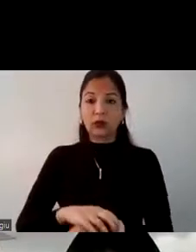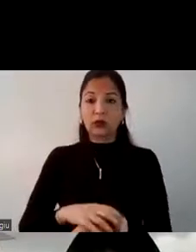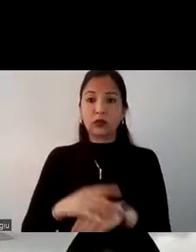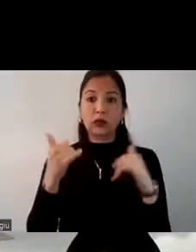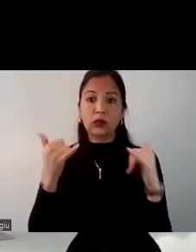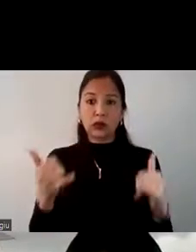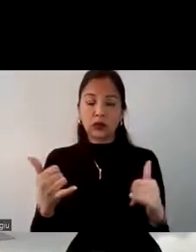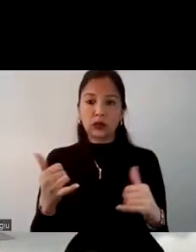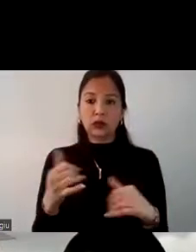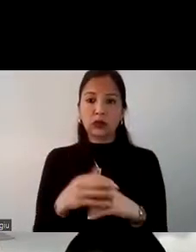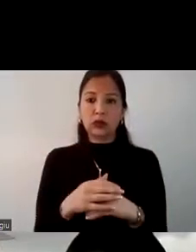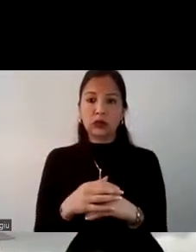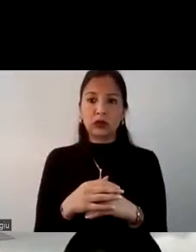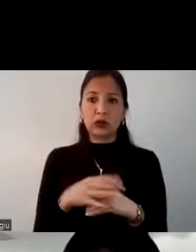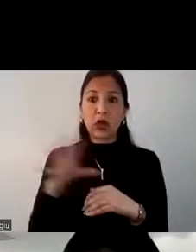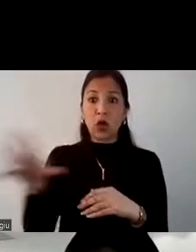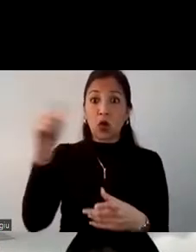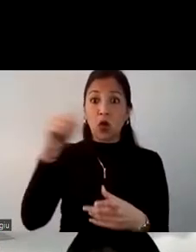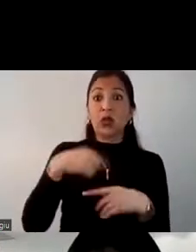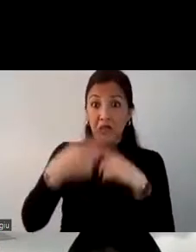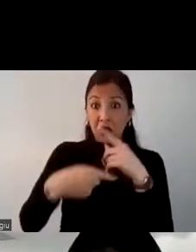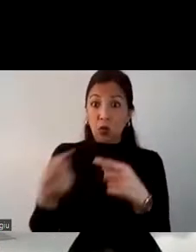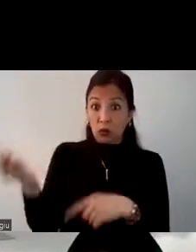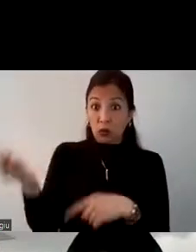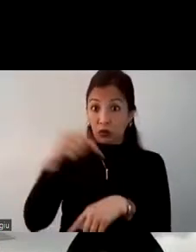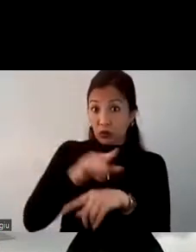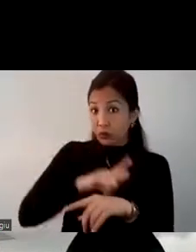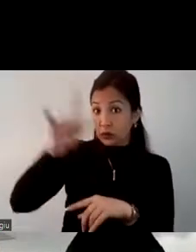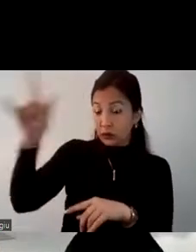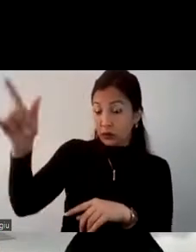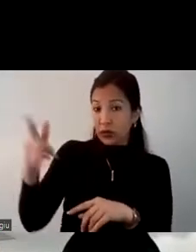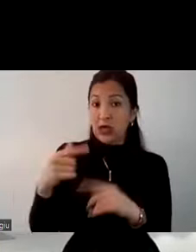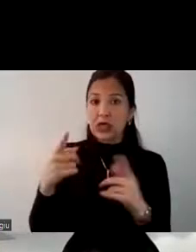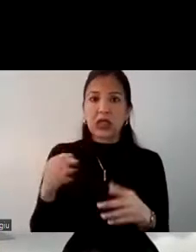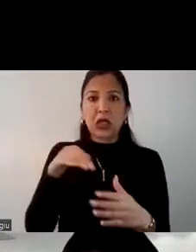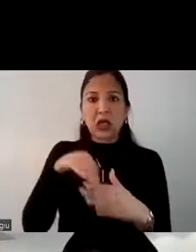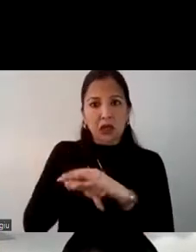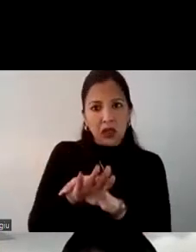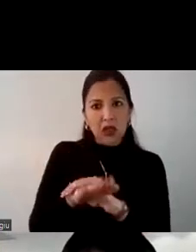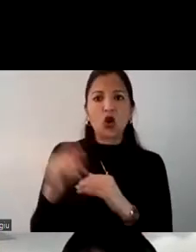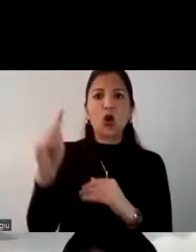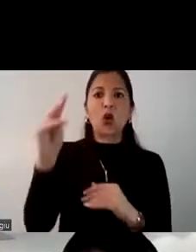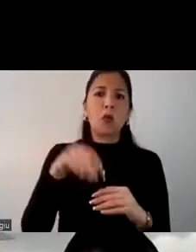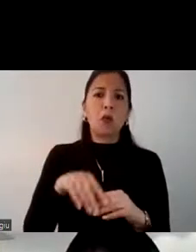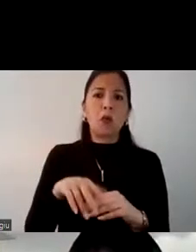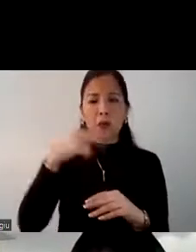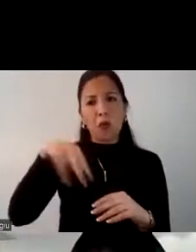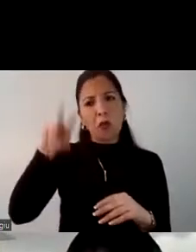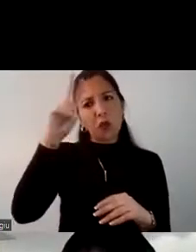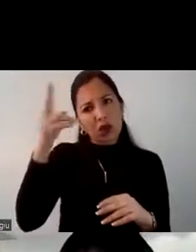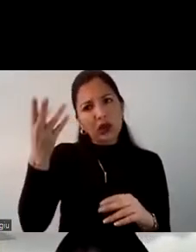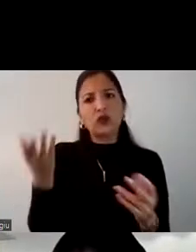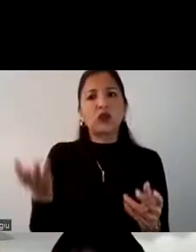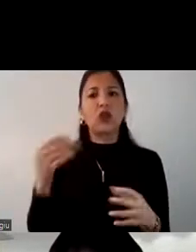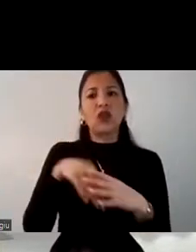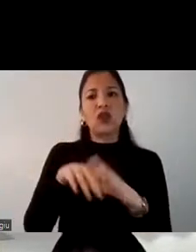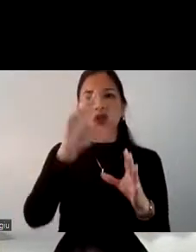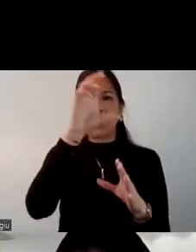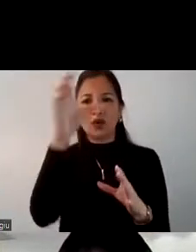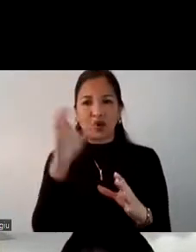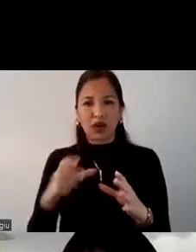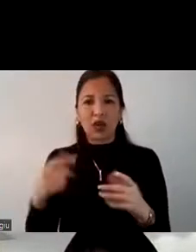intención es volverlo a hacer. Y por ejemplo, si lo ha hecho dentro de su país, tanto fuera o dentro de su región de